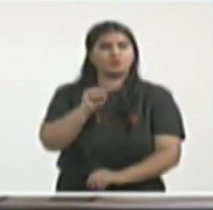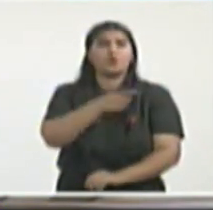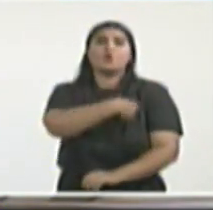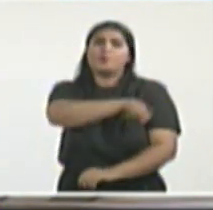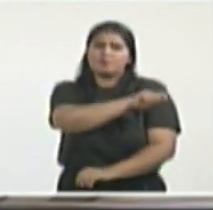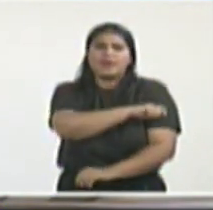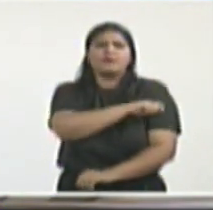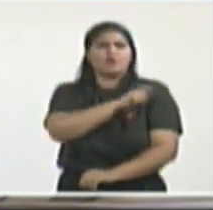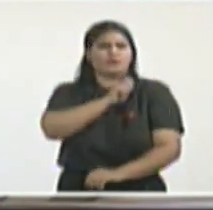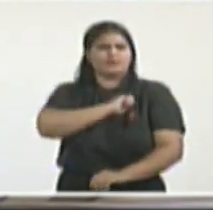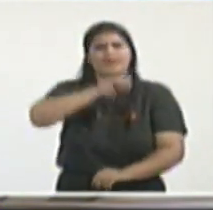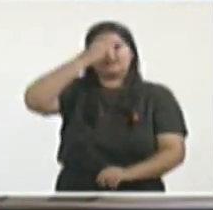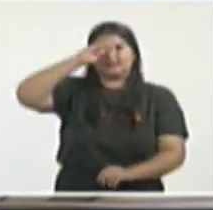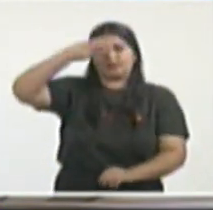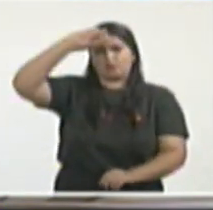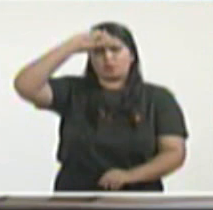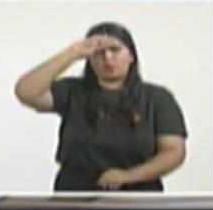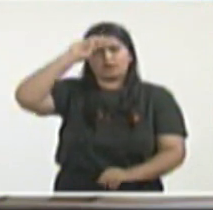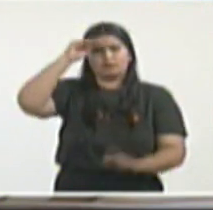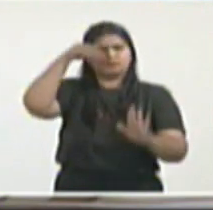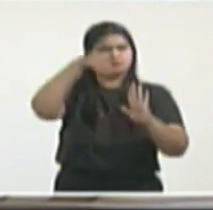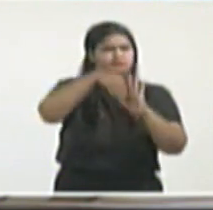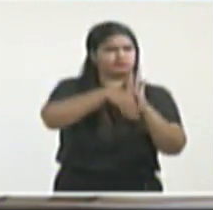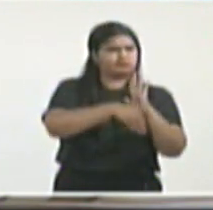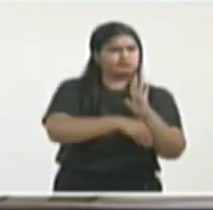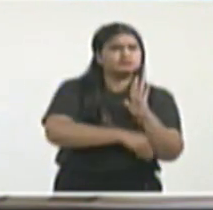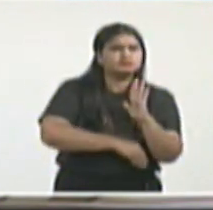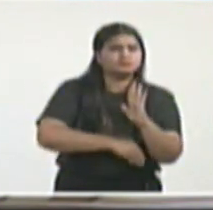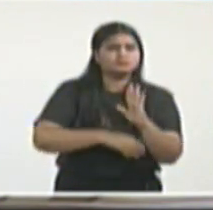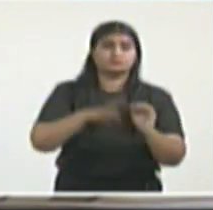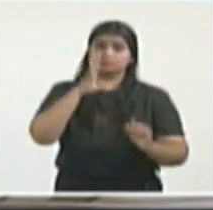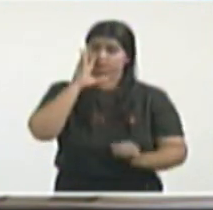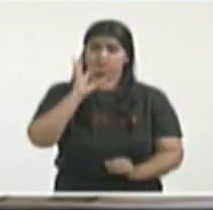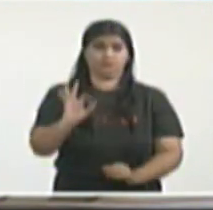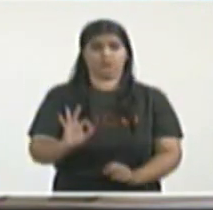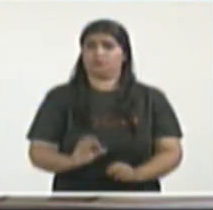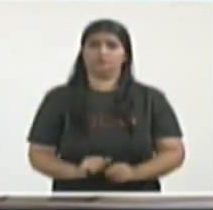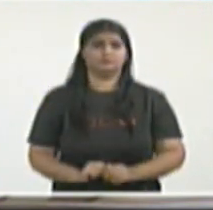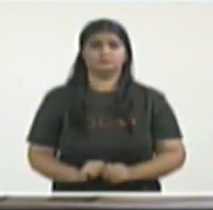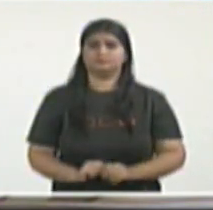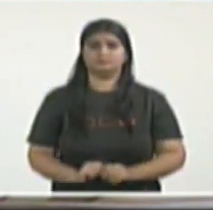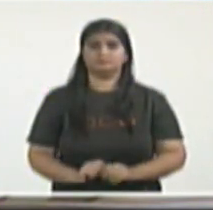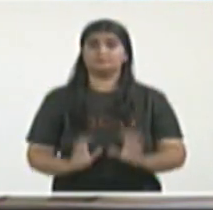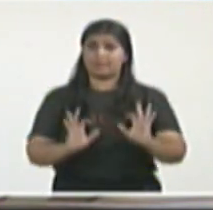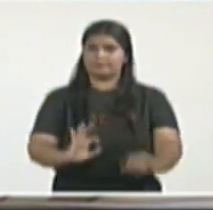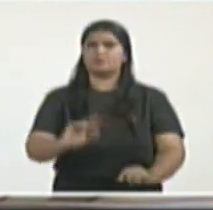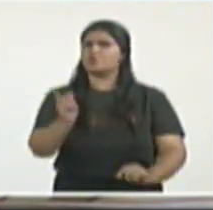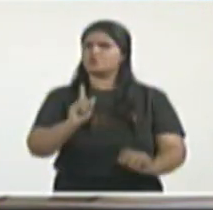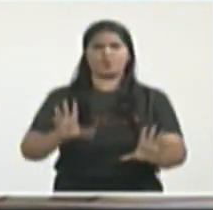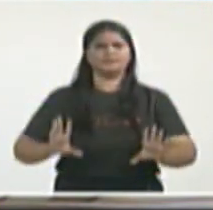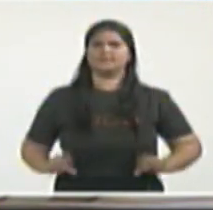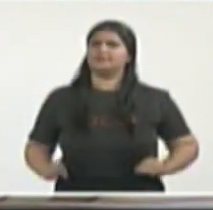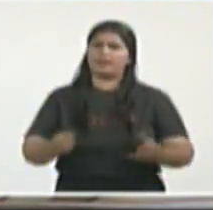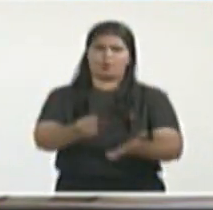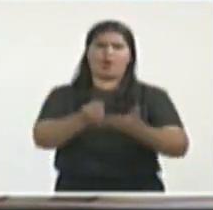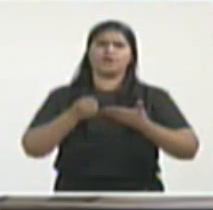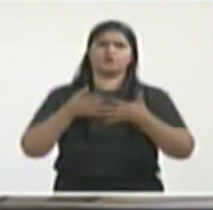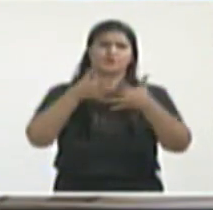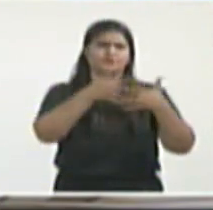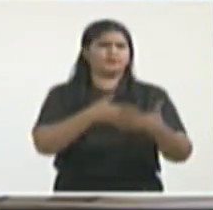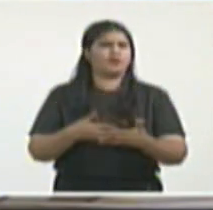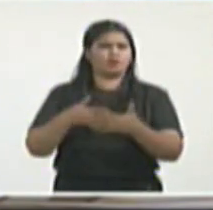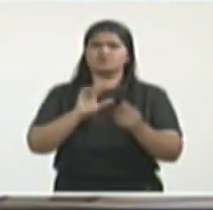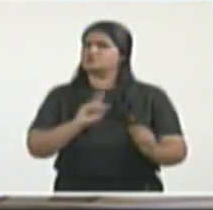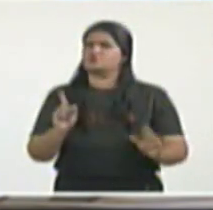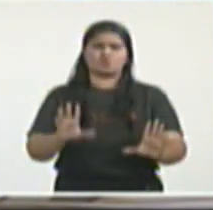norteamericano a que reconozcan o desmientan que operadores políticos utilizaron de